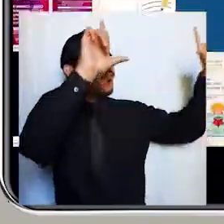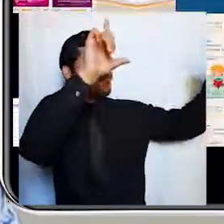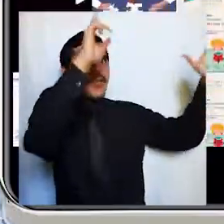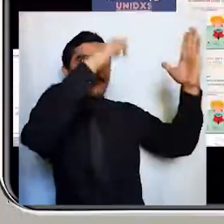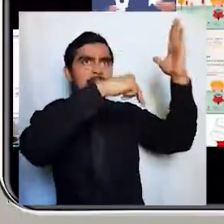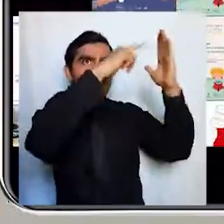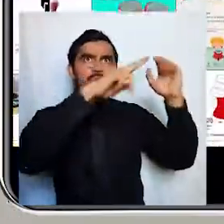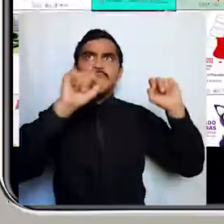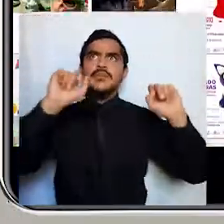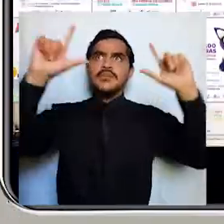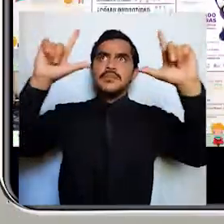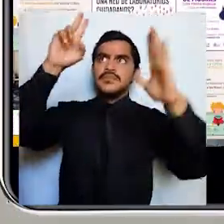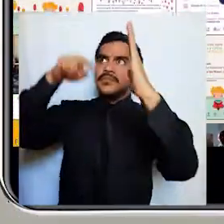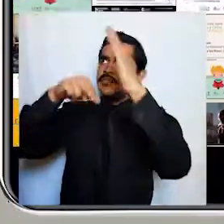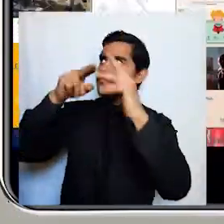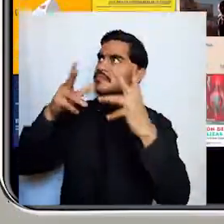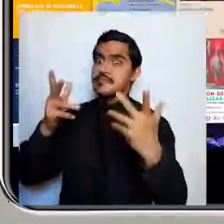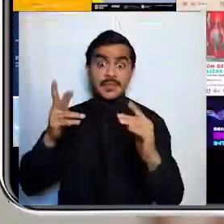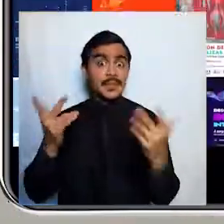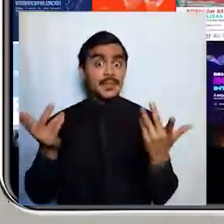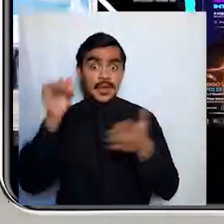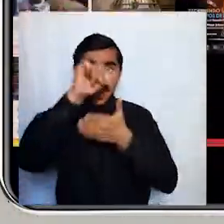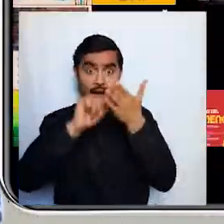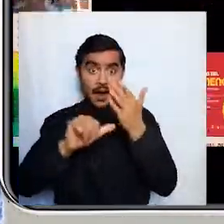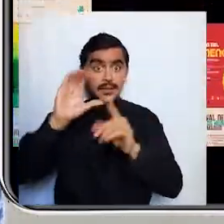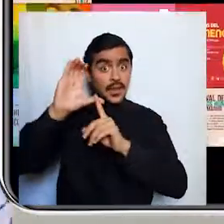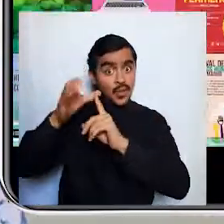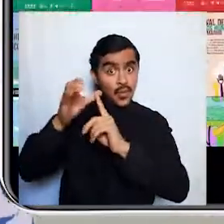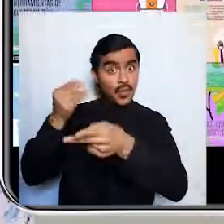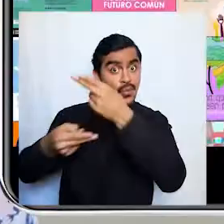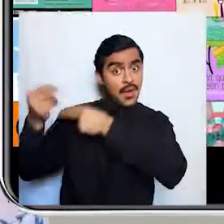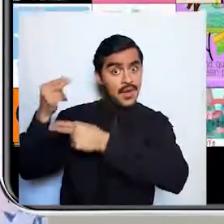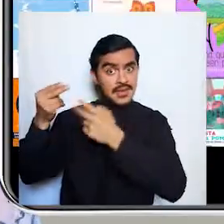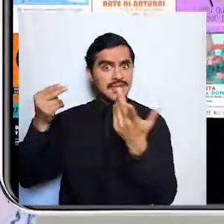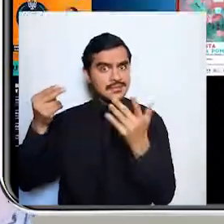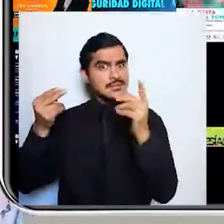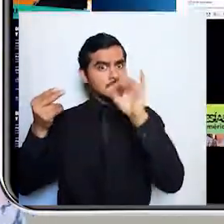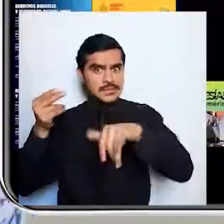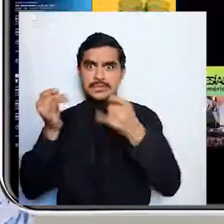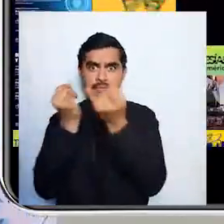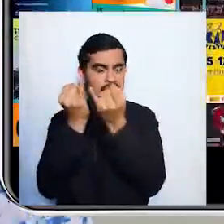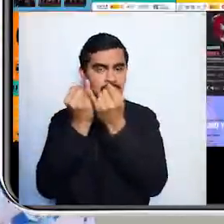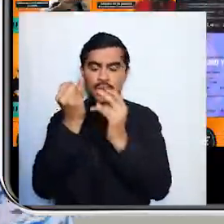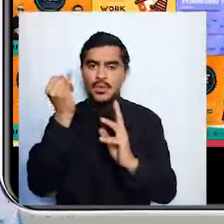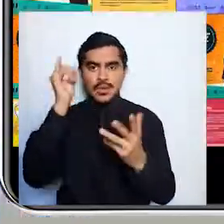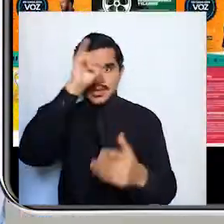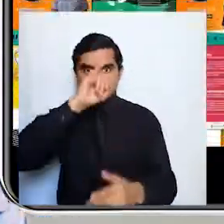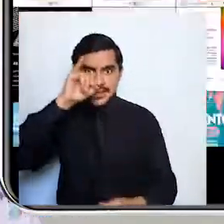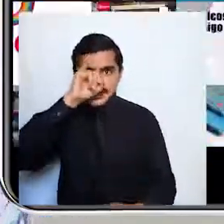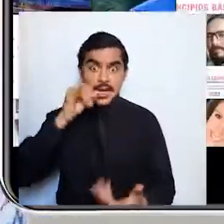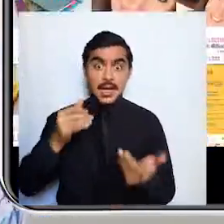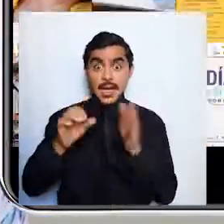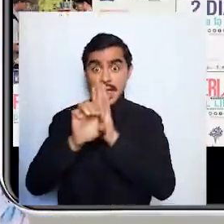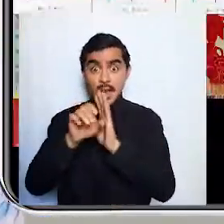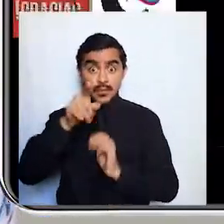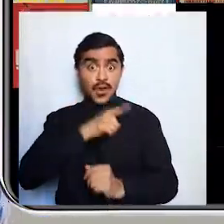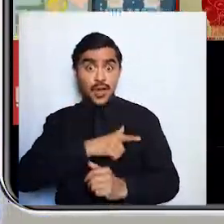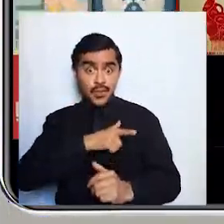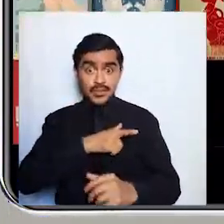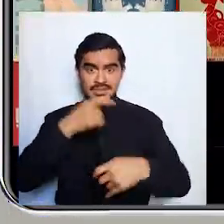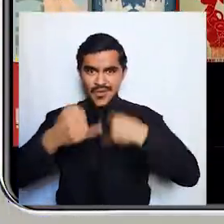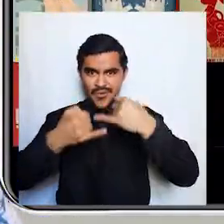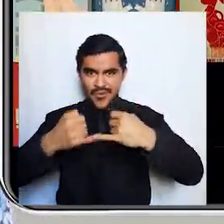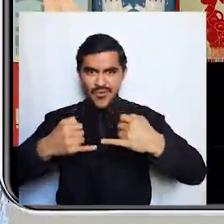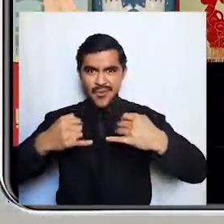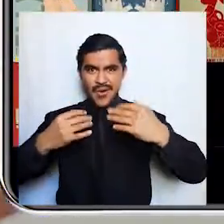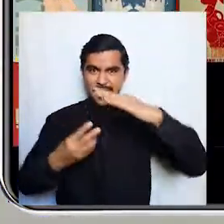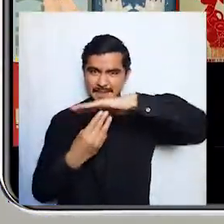arte cultura e historia entonces queremos ver eso en el instagram queremos ver digamos si a vos te gusta jugar a ajedrez